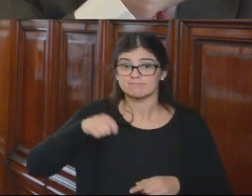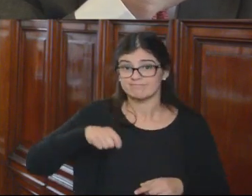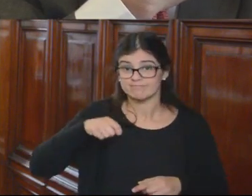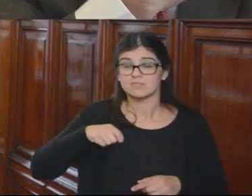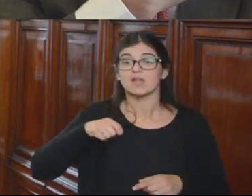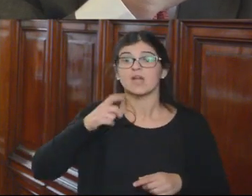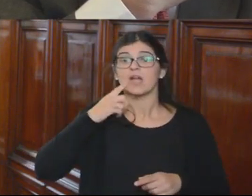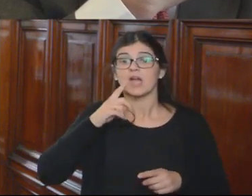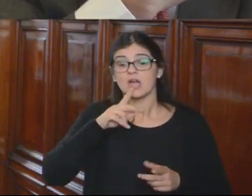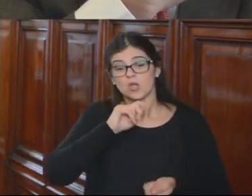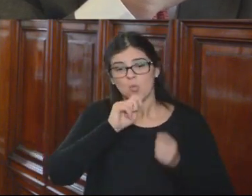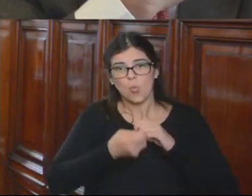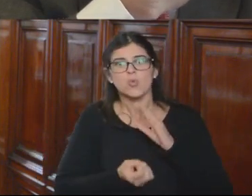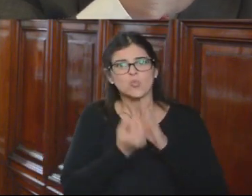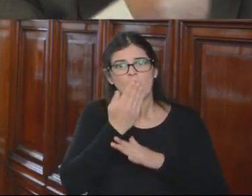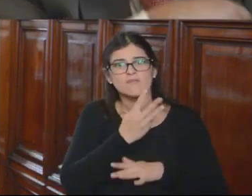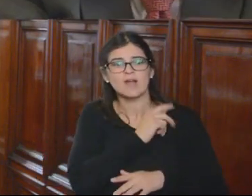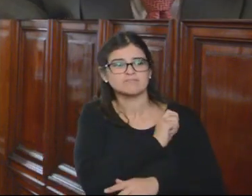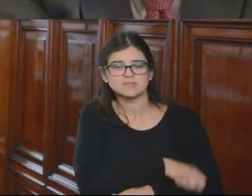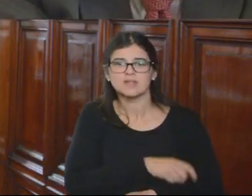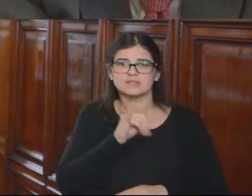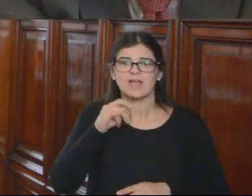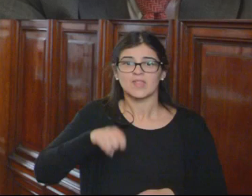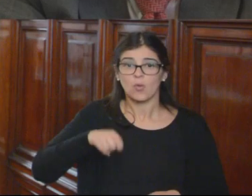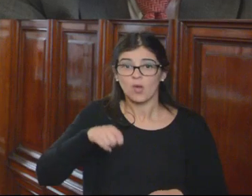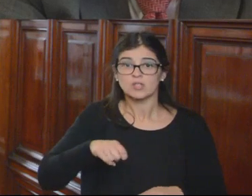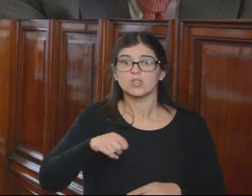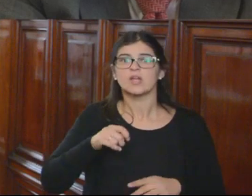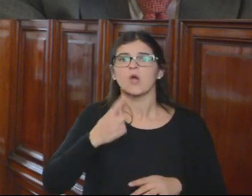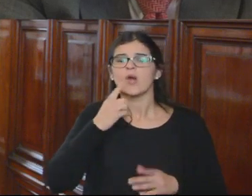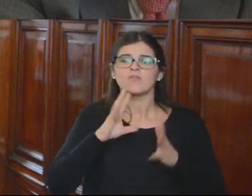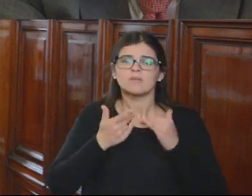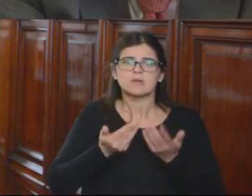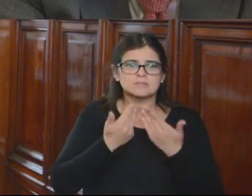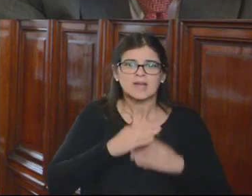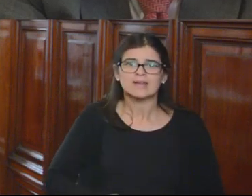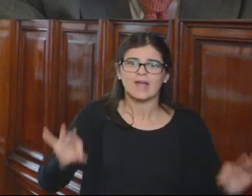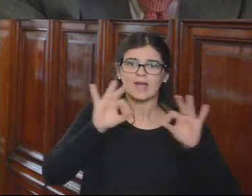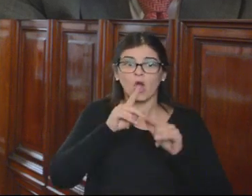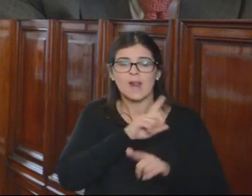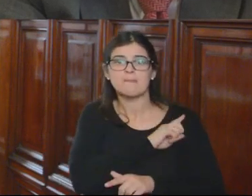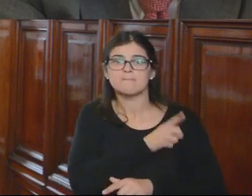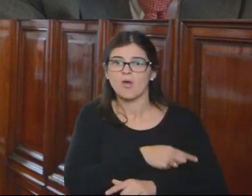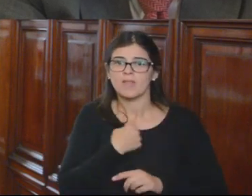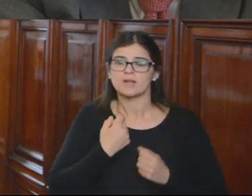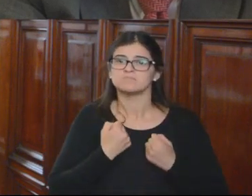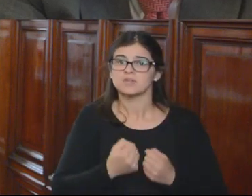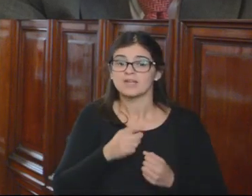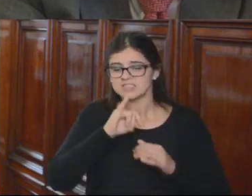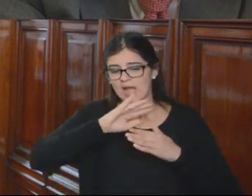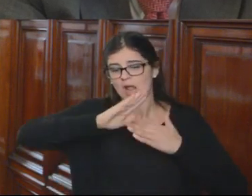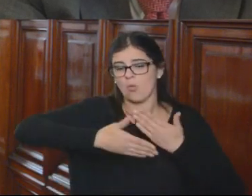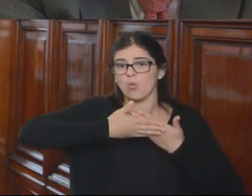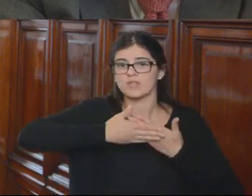sobre nuevas destituciones de jueces por haber obrado inconsultamente con ese poder y eso lo hemos adjuntado en